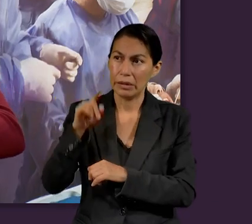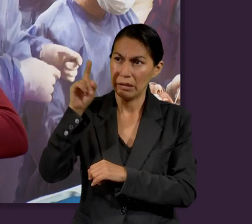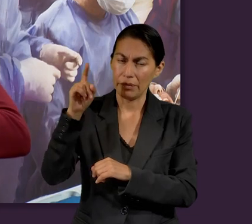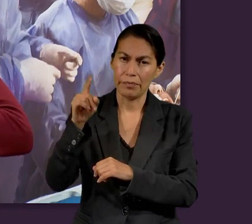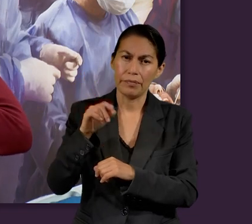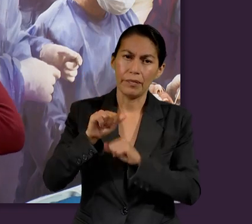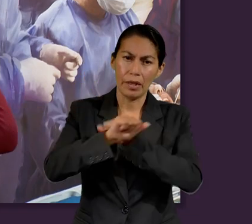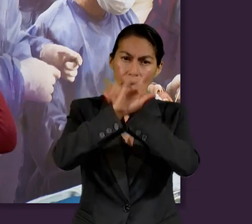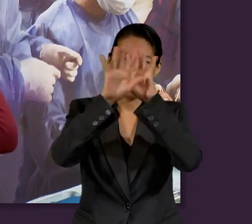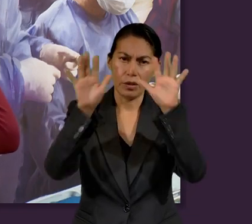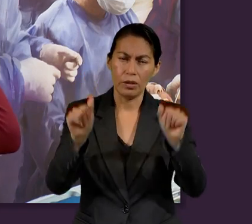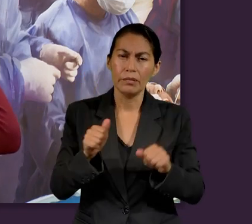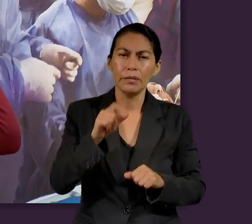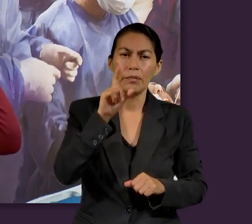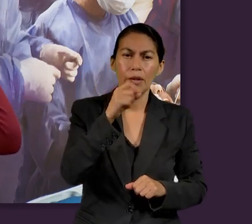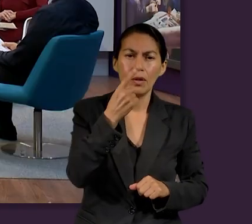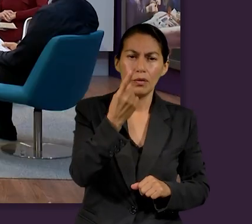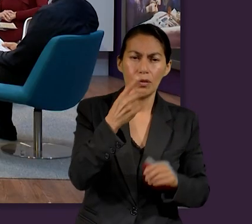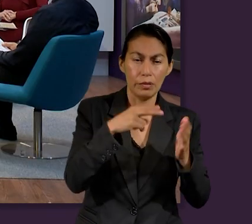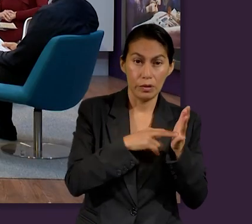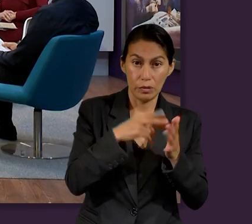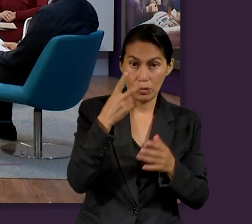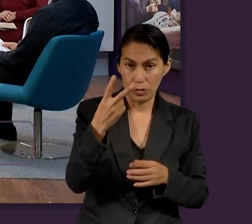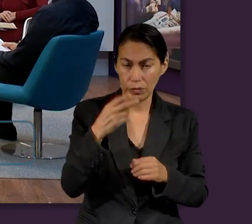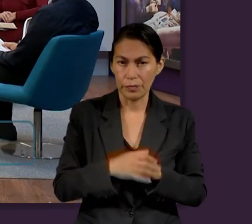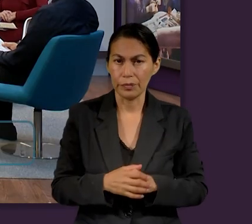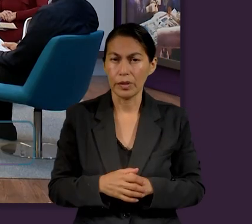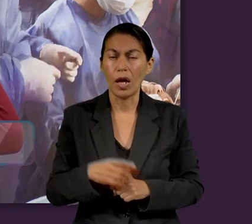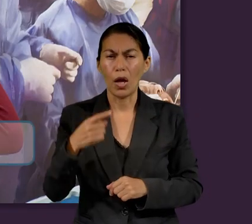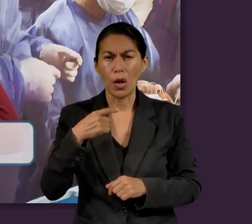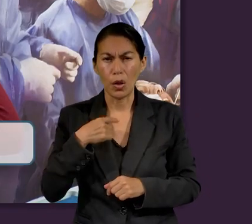Apocalipsis 21.2, donde nos dice